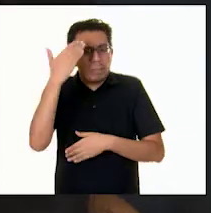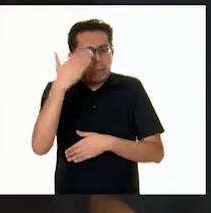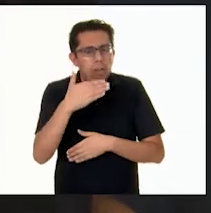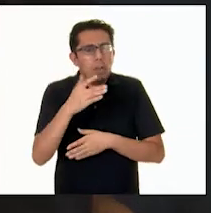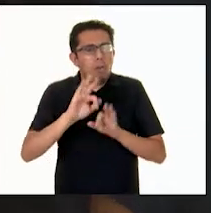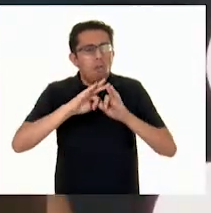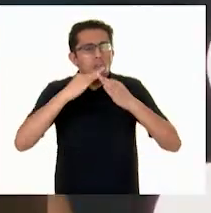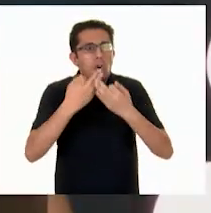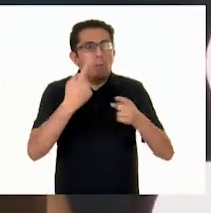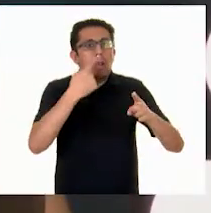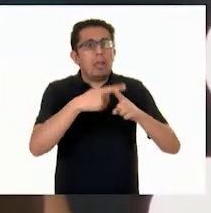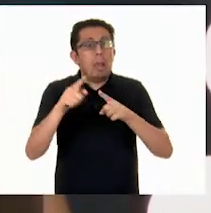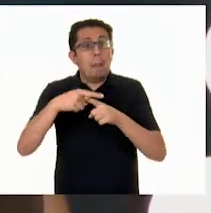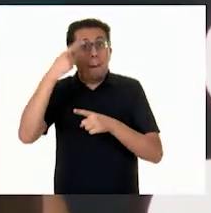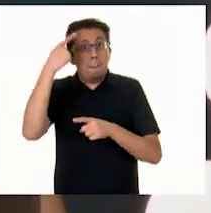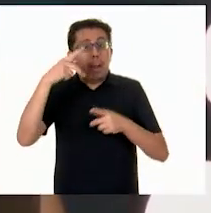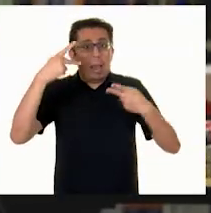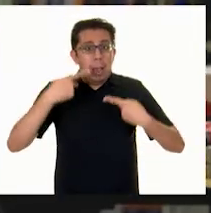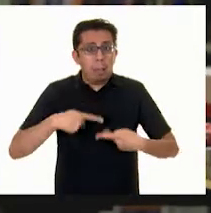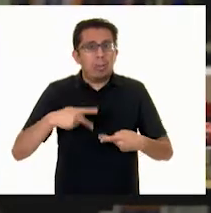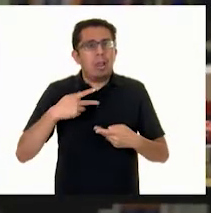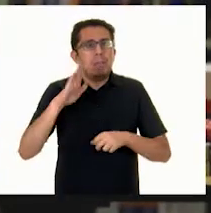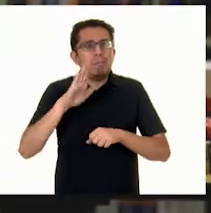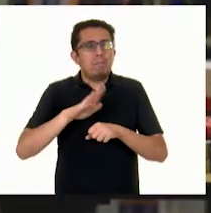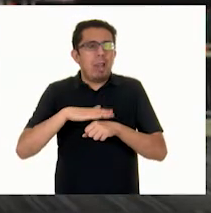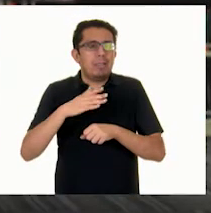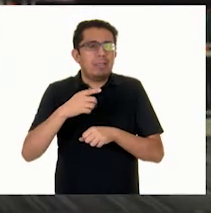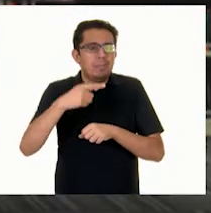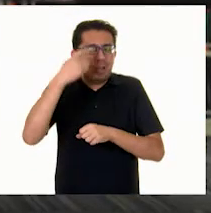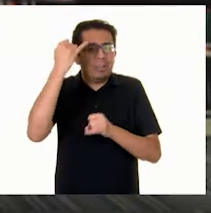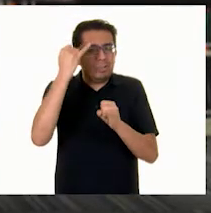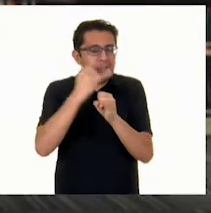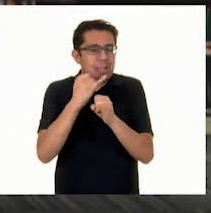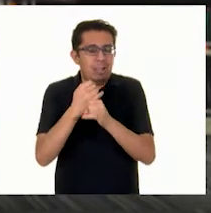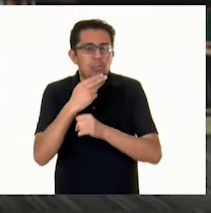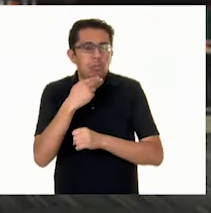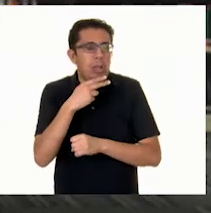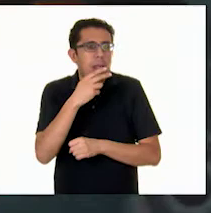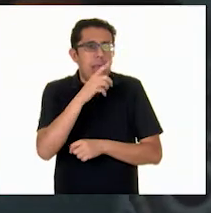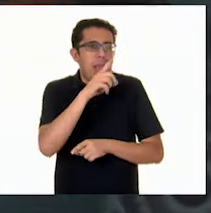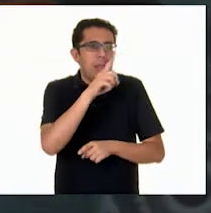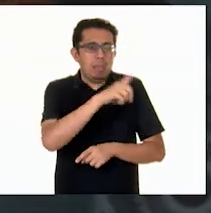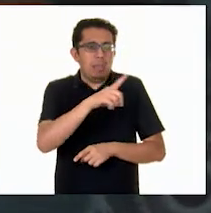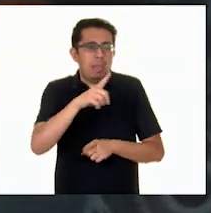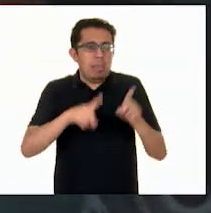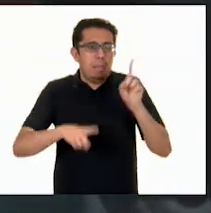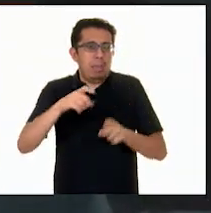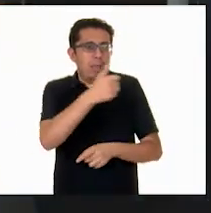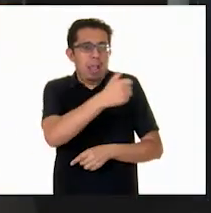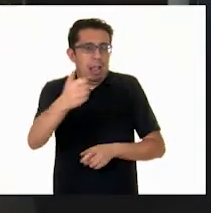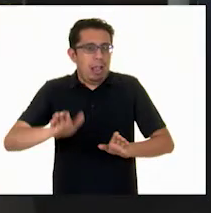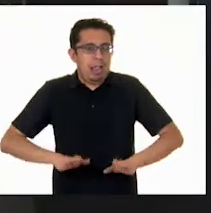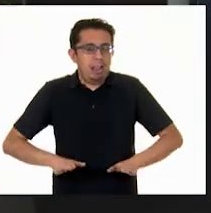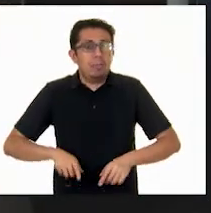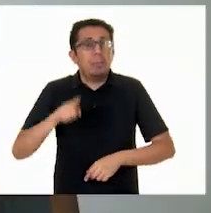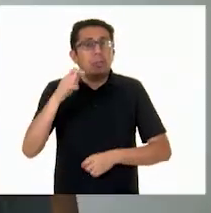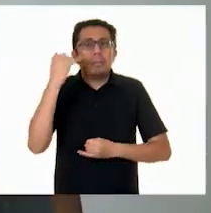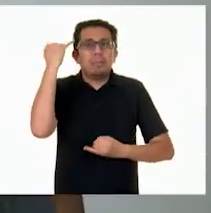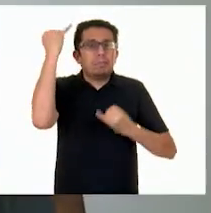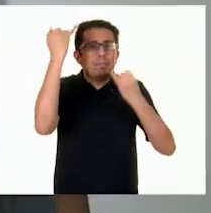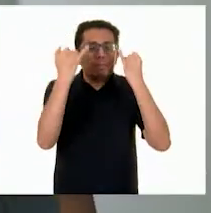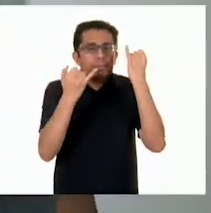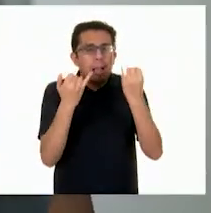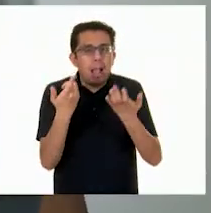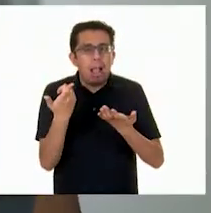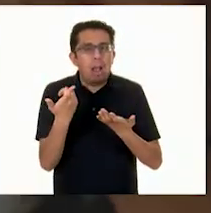caminos para que los usuarios naveguen más fácil y de acuerdo a sus necesidades específicas. Lo que tú imaginas que un